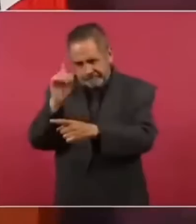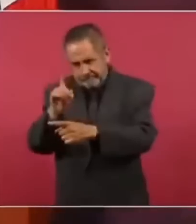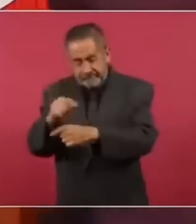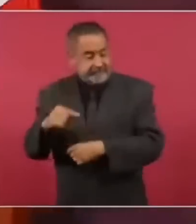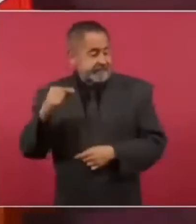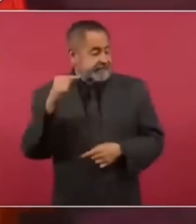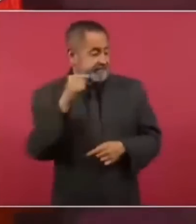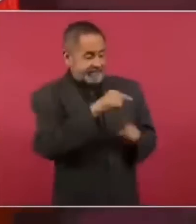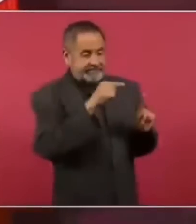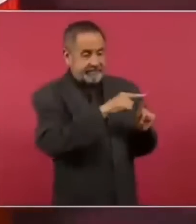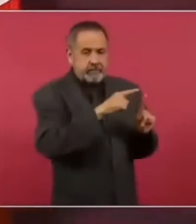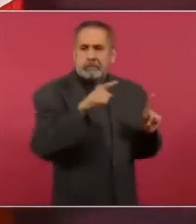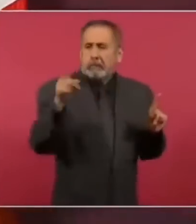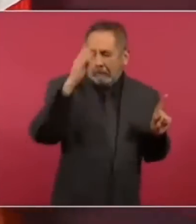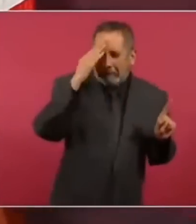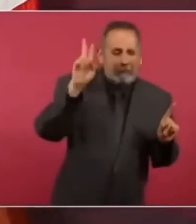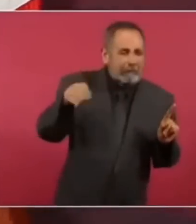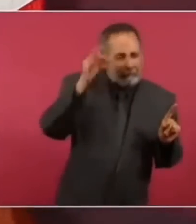piensa que el pueblo es tonto,